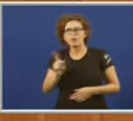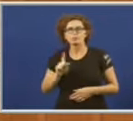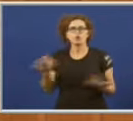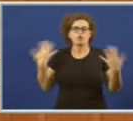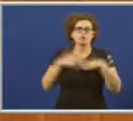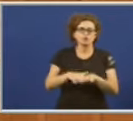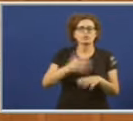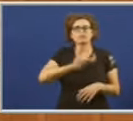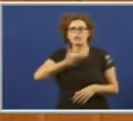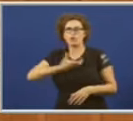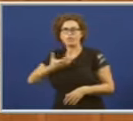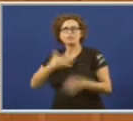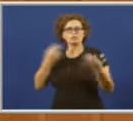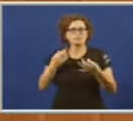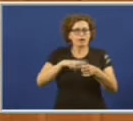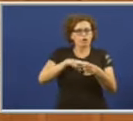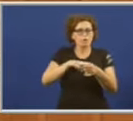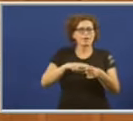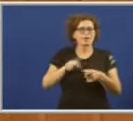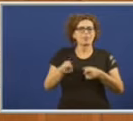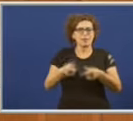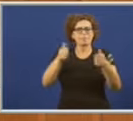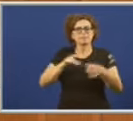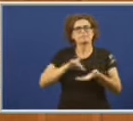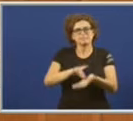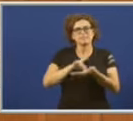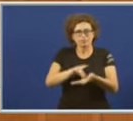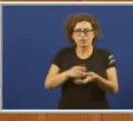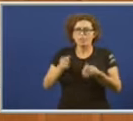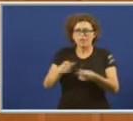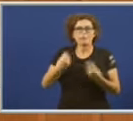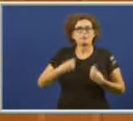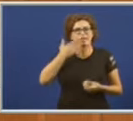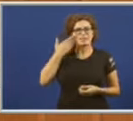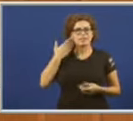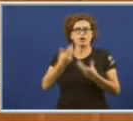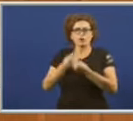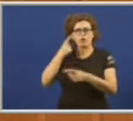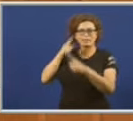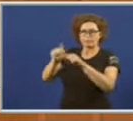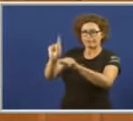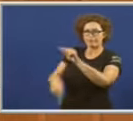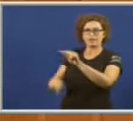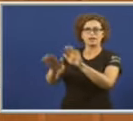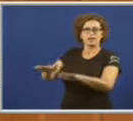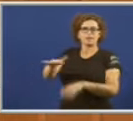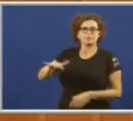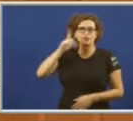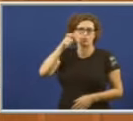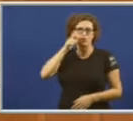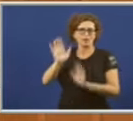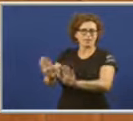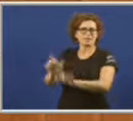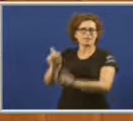comarcalicemos servizos garantamos condicións de vida dignas fixando poboación nomeadamente nos espazos rurais.